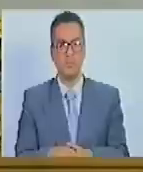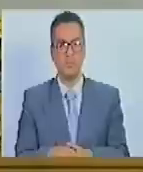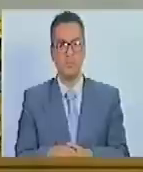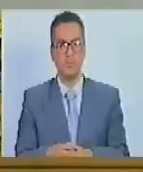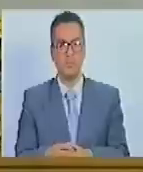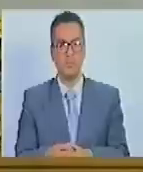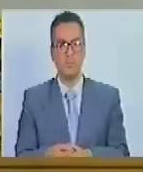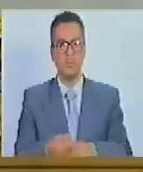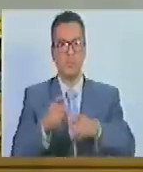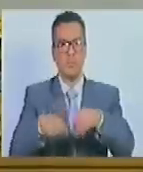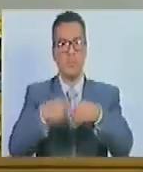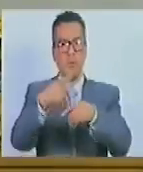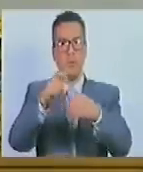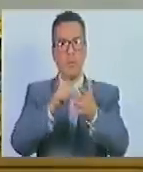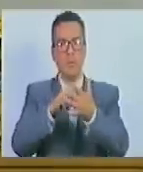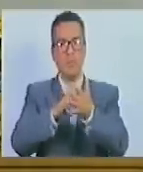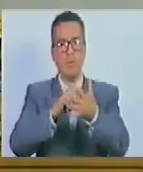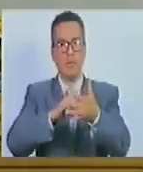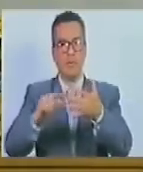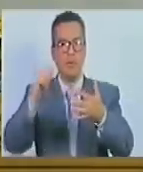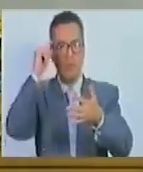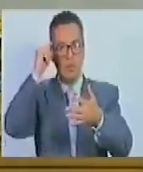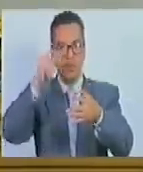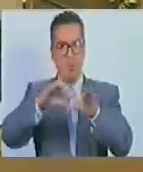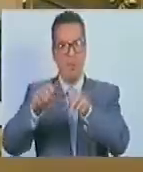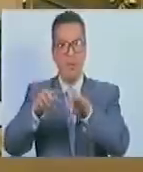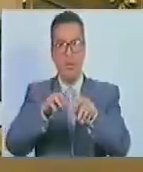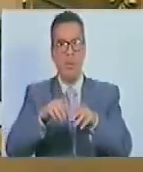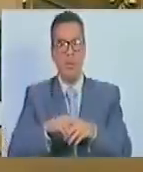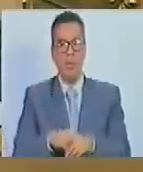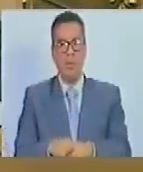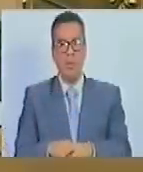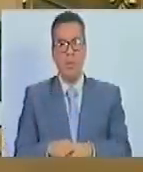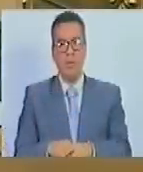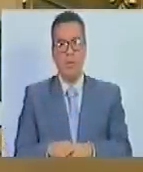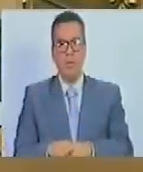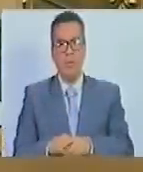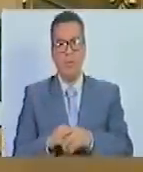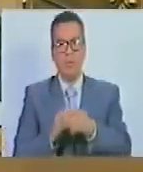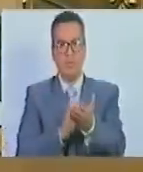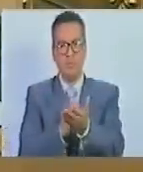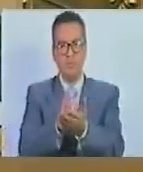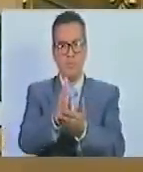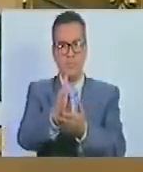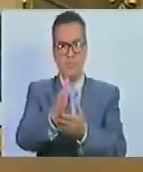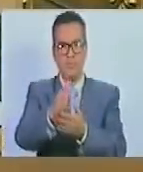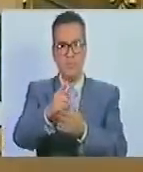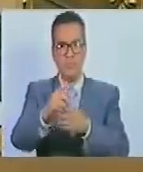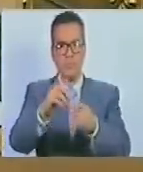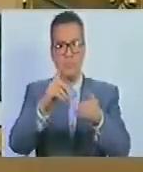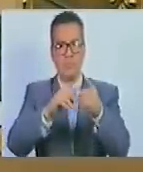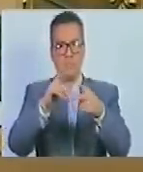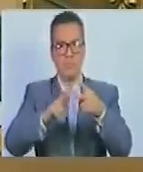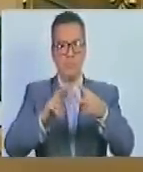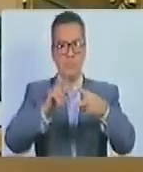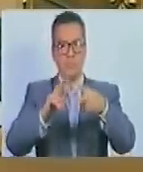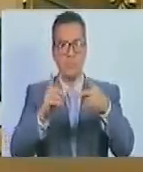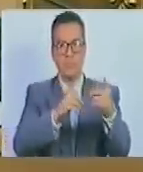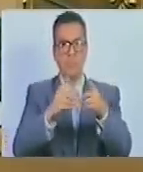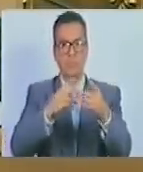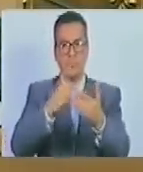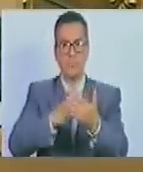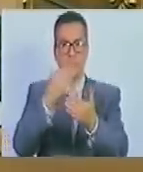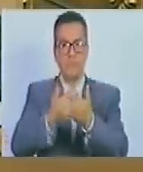siguiente punto del orden del día se da la secretaria continuación de la segunda discusión del proyecto de ley